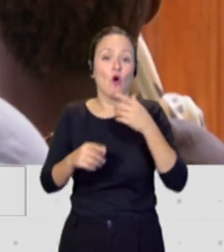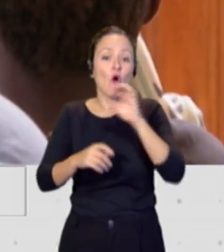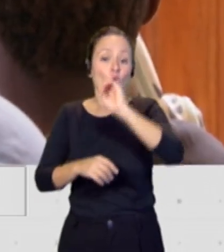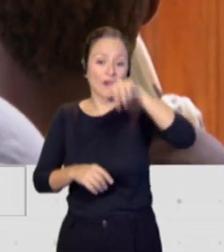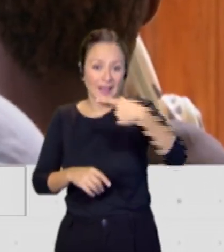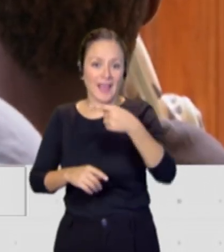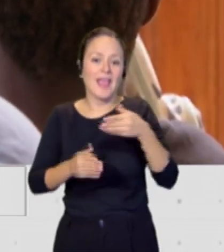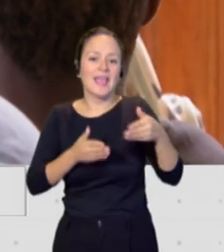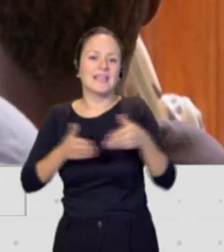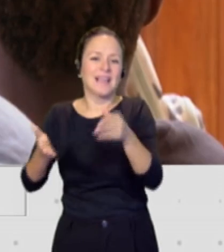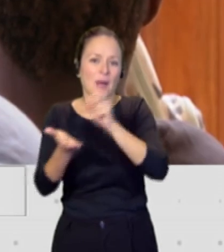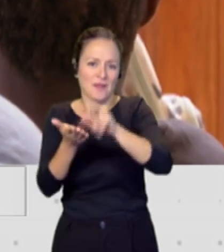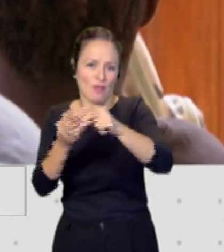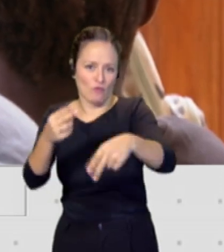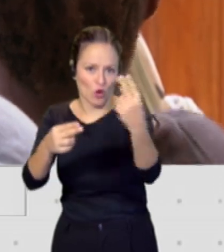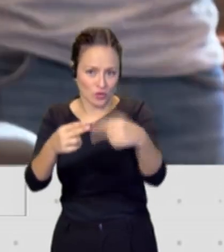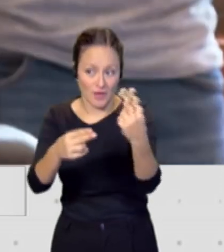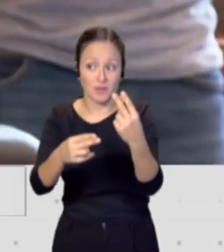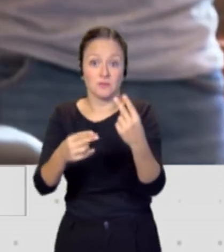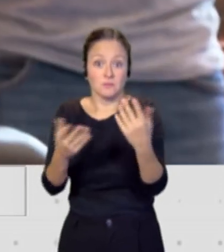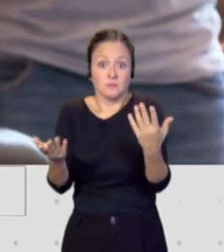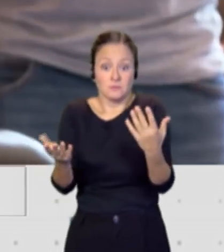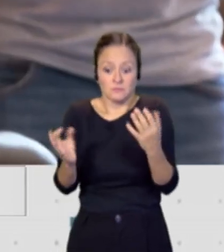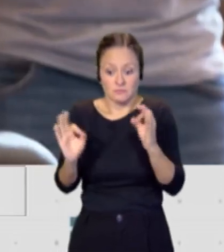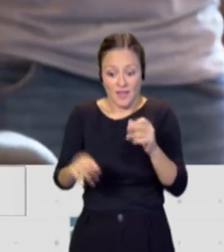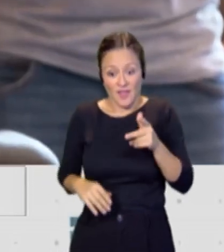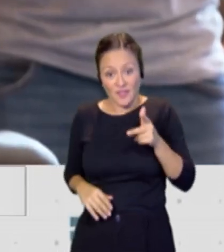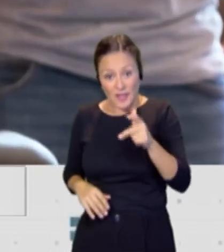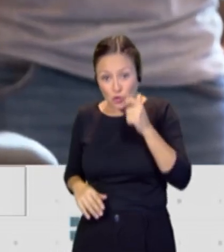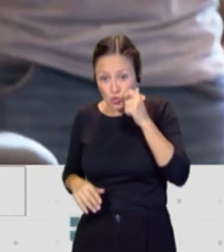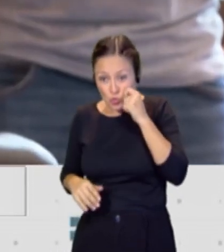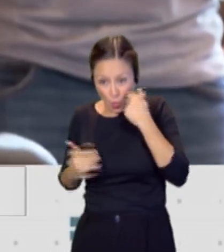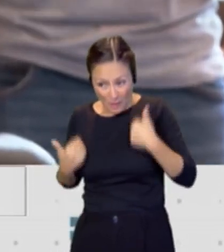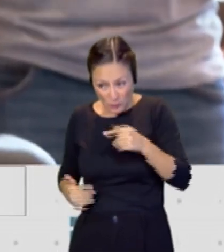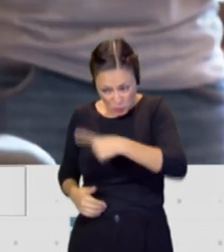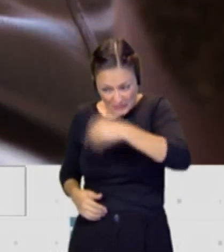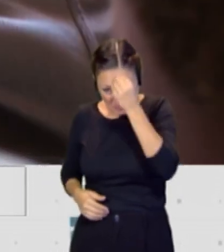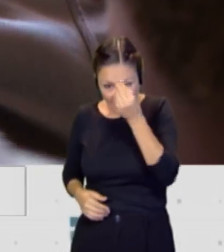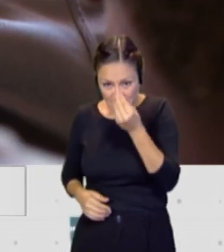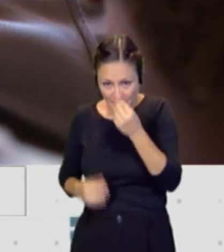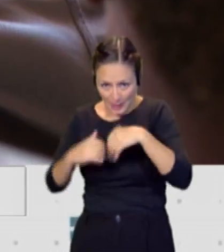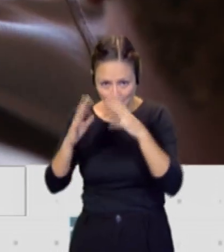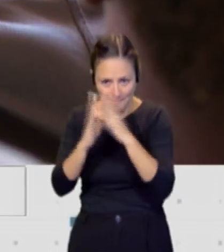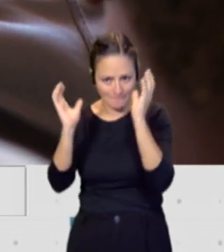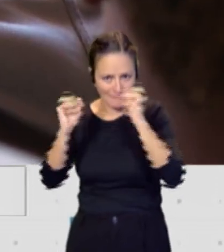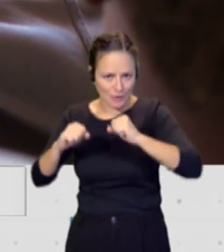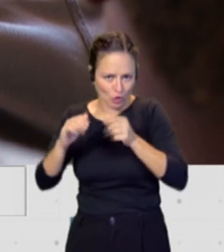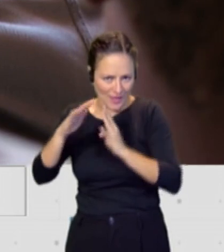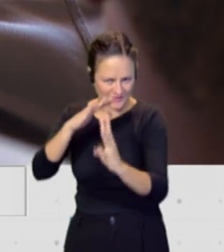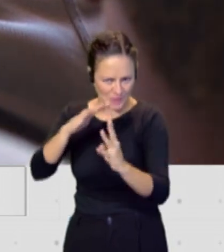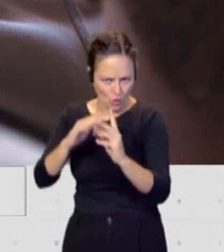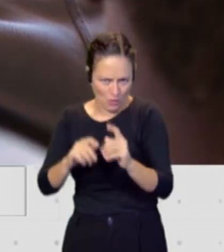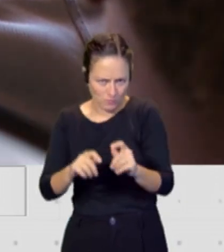humanos se dejan de respetar en ese pacto de asilo? Sí, efectivamente este pacto de